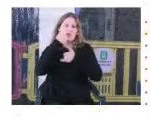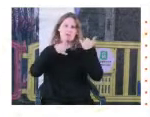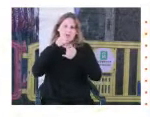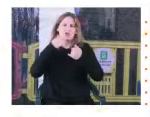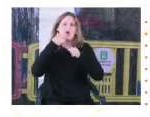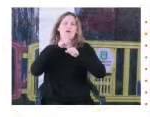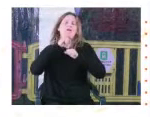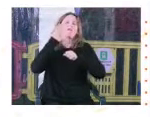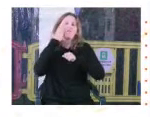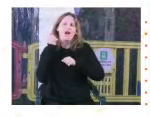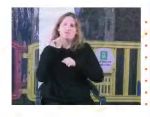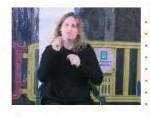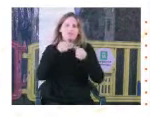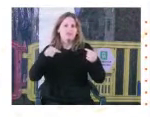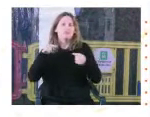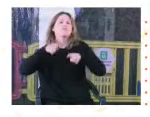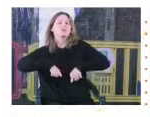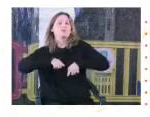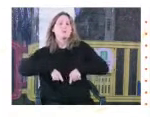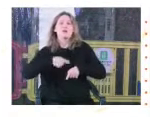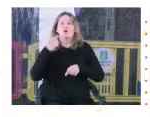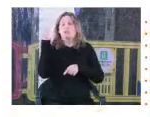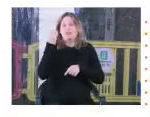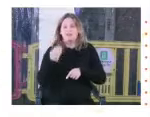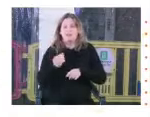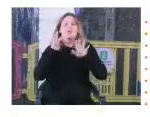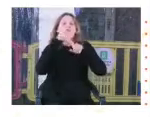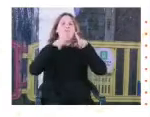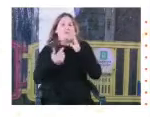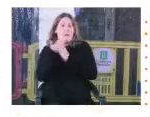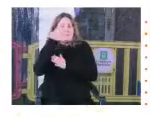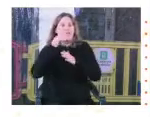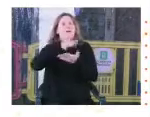redes del municipio. Pero son esos 3 sábados, 9 y media de la mañana en la Sereni. Gracias.